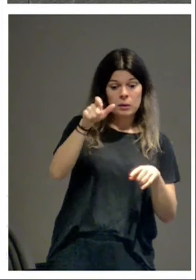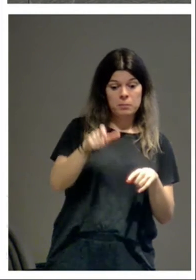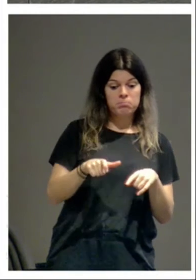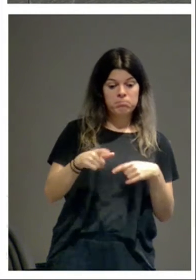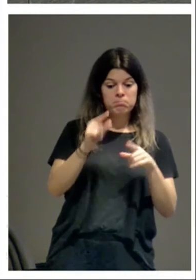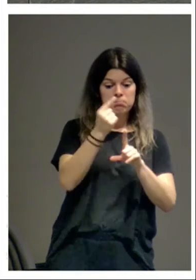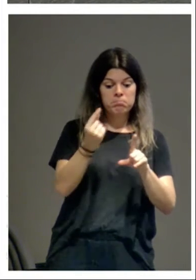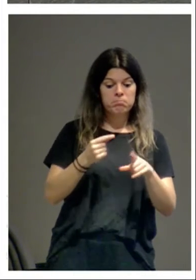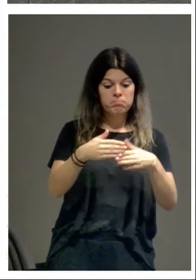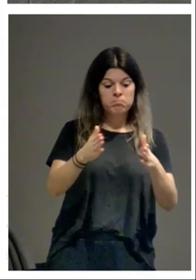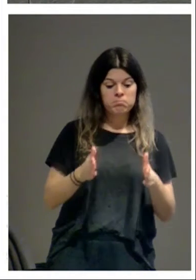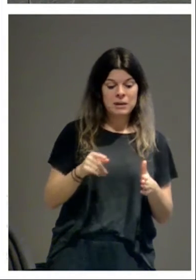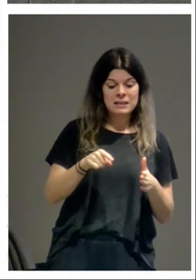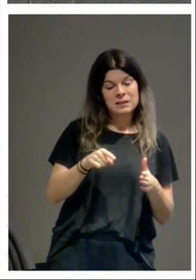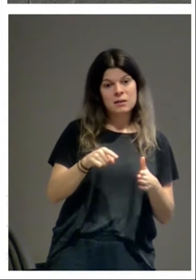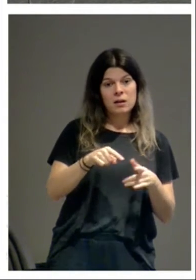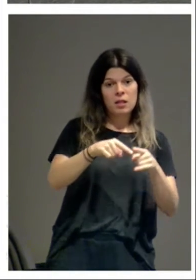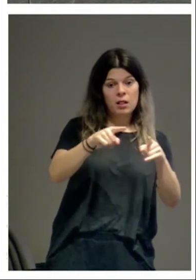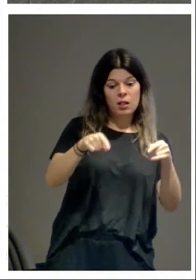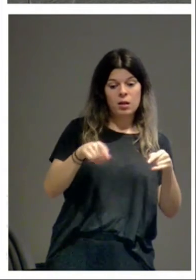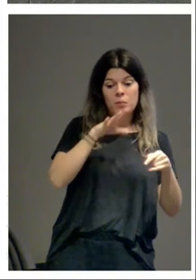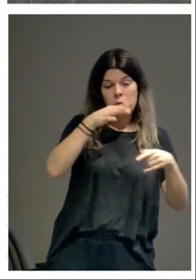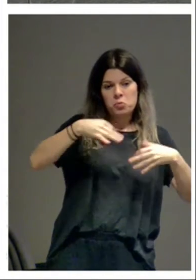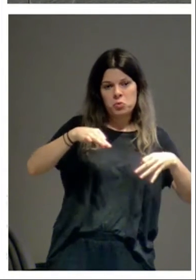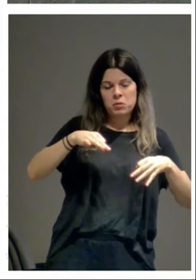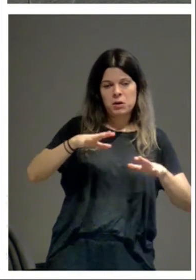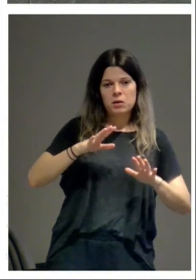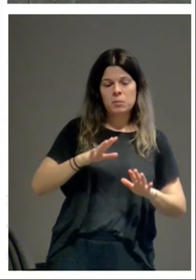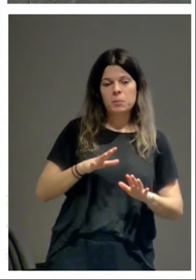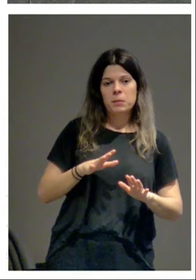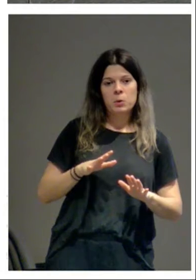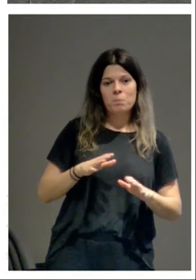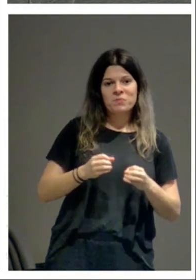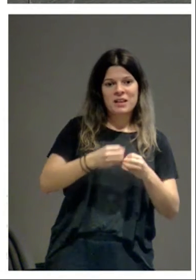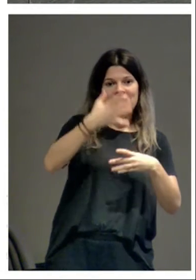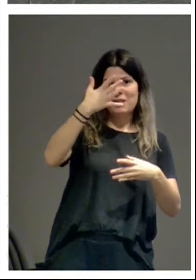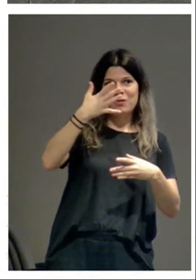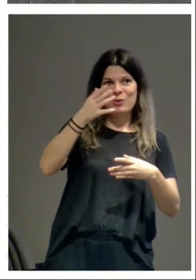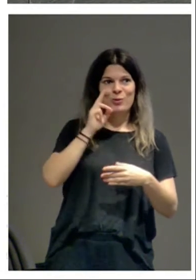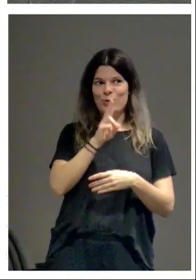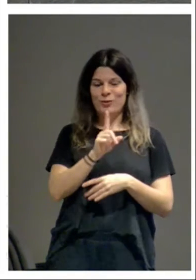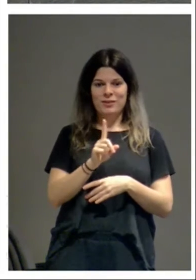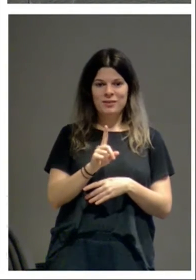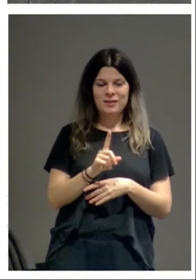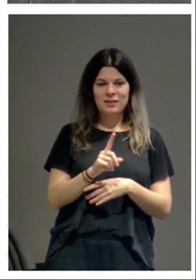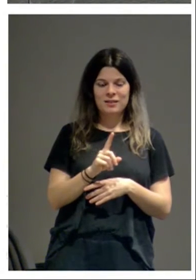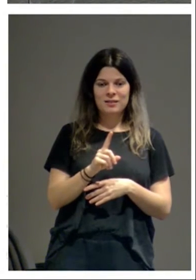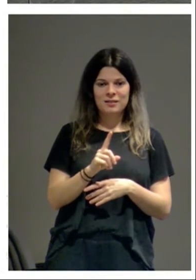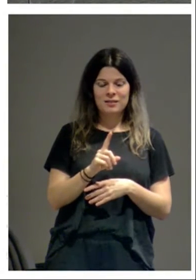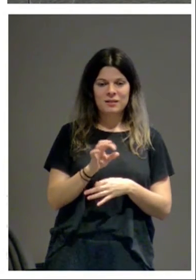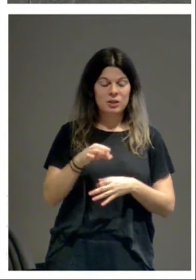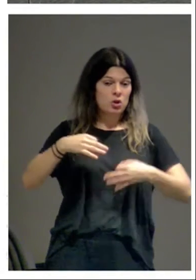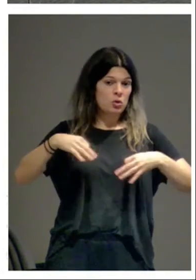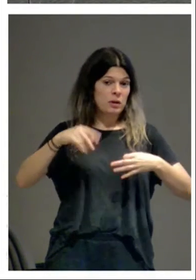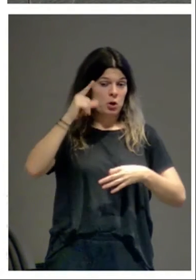planta lo dibujó semicircular porque le pareció lo más normal y no estaba delante del edificio cuando lo hizo. Si no, lo normal es que el